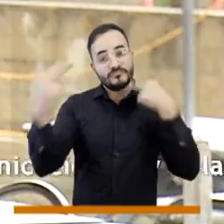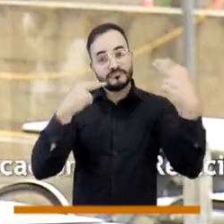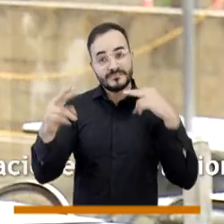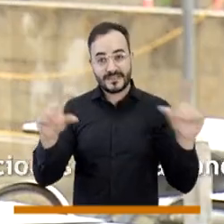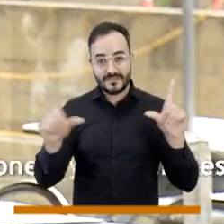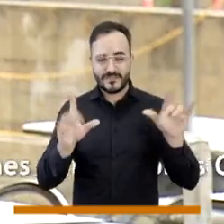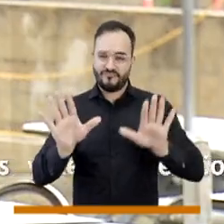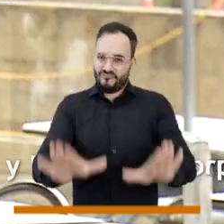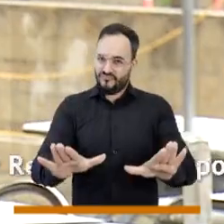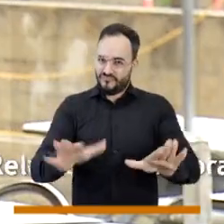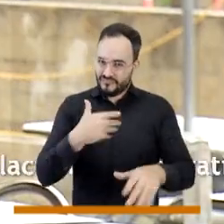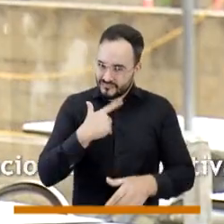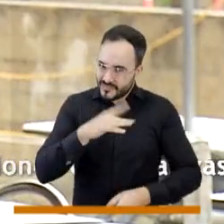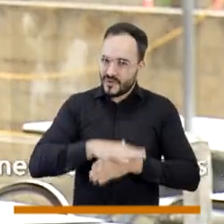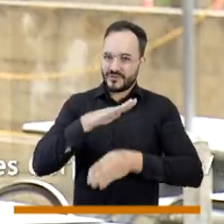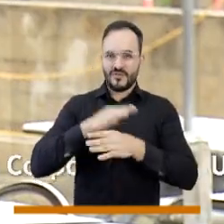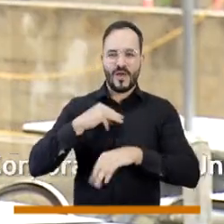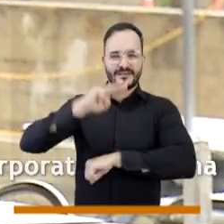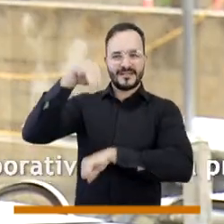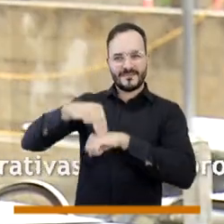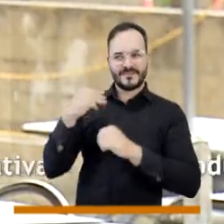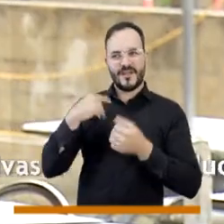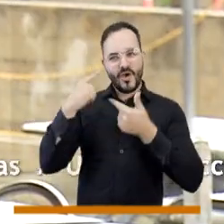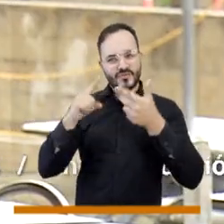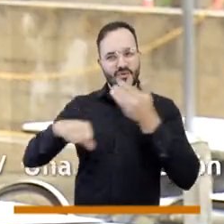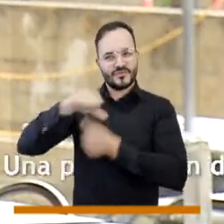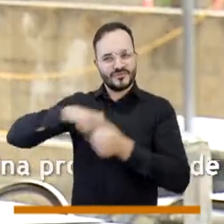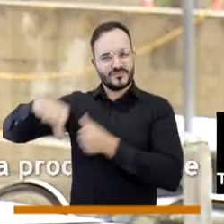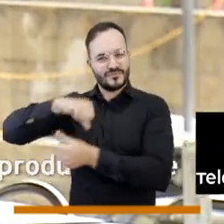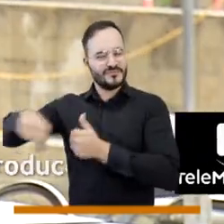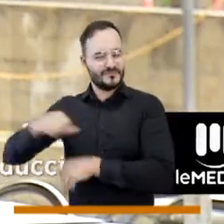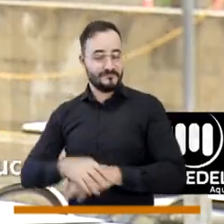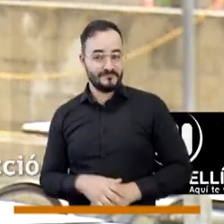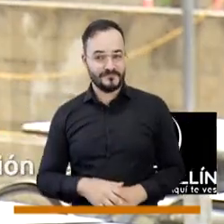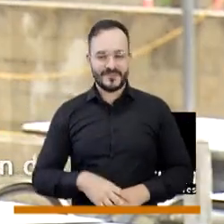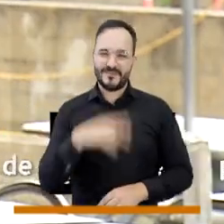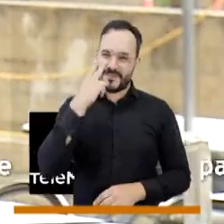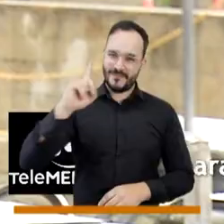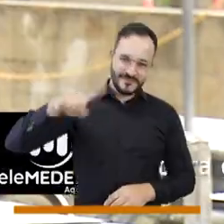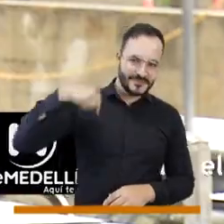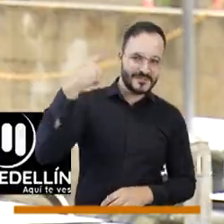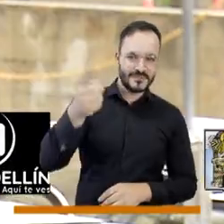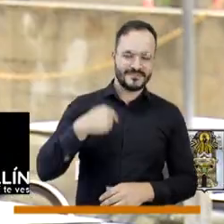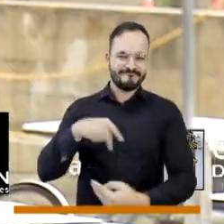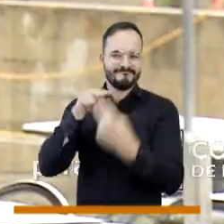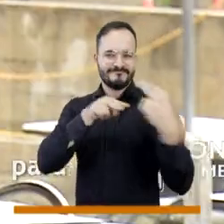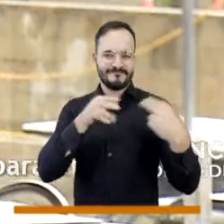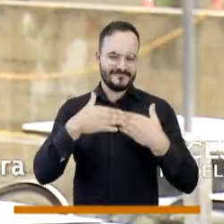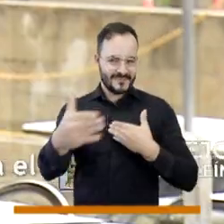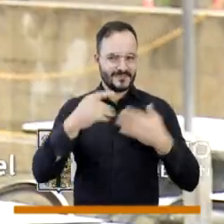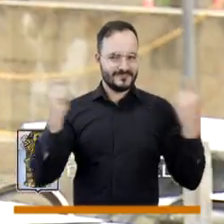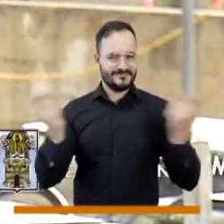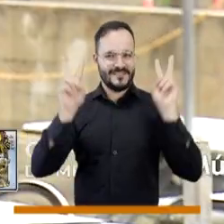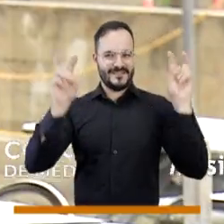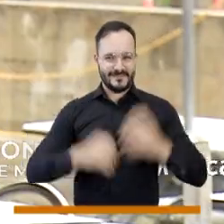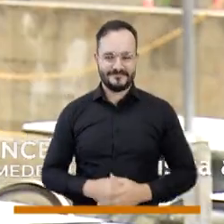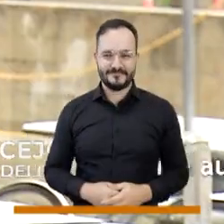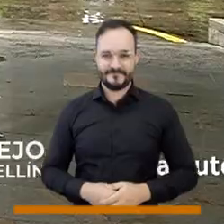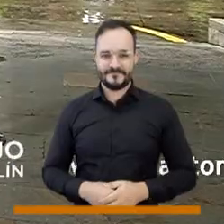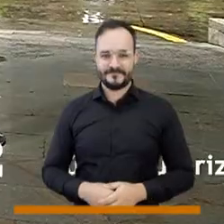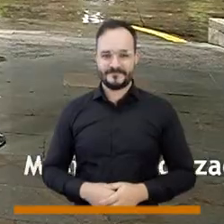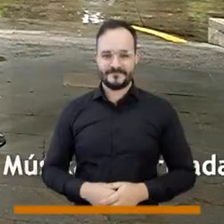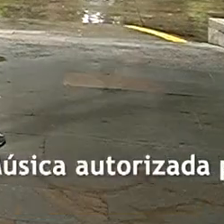televidentes los invitamos a que continúen con la programación de nuestro canal en Telemedellín y nosotros nos vemos en un próximo De Frente